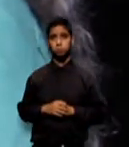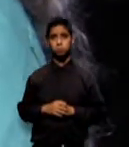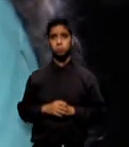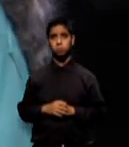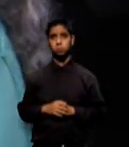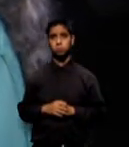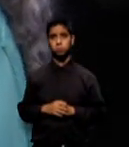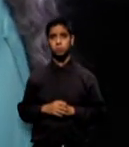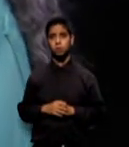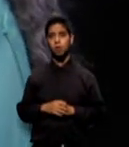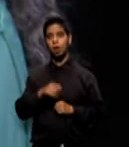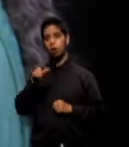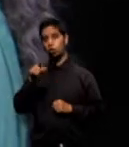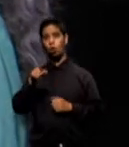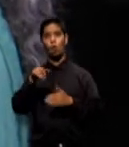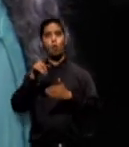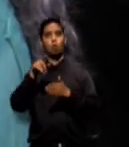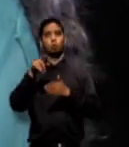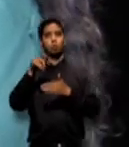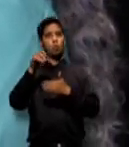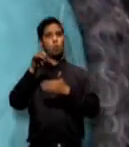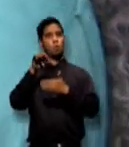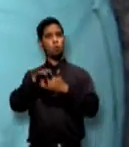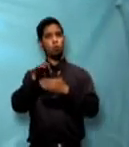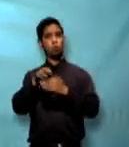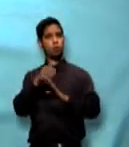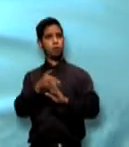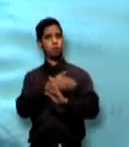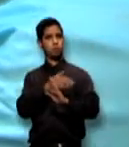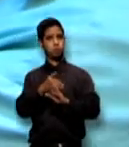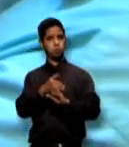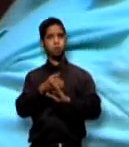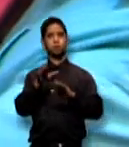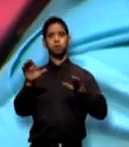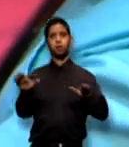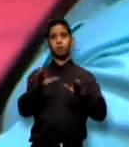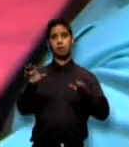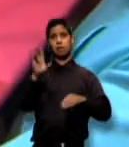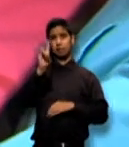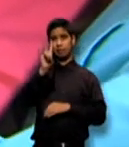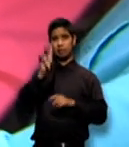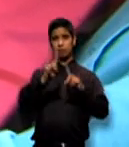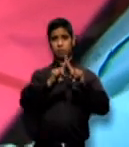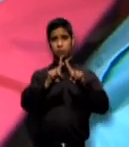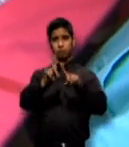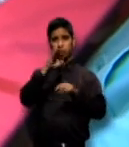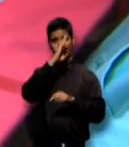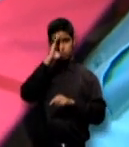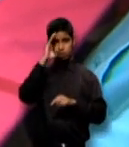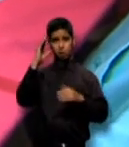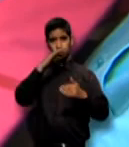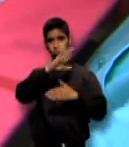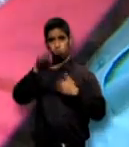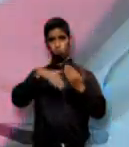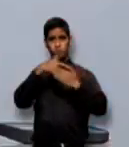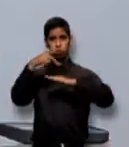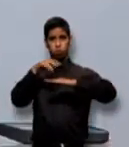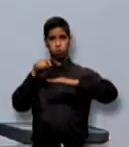voto adelantado, se estará realizando en 67 instituciones hospitalarias en todo Puerto Rico.